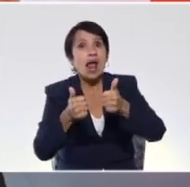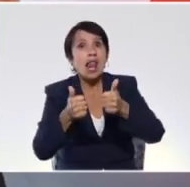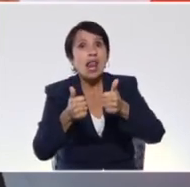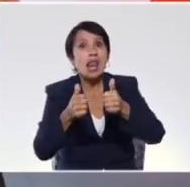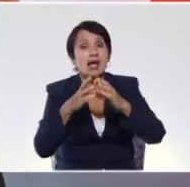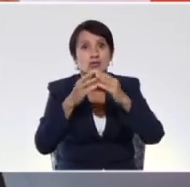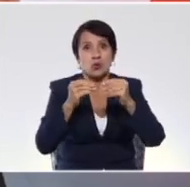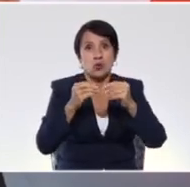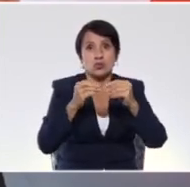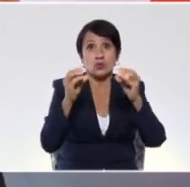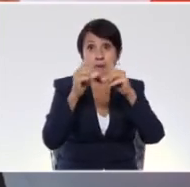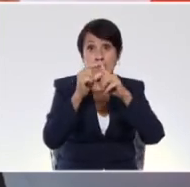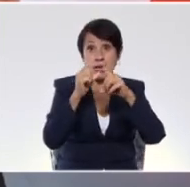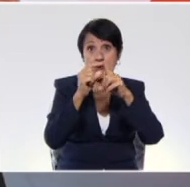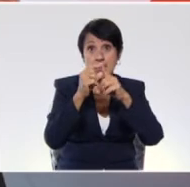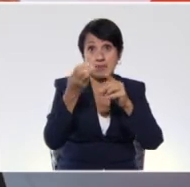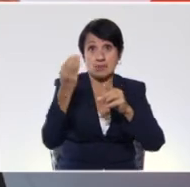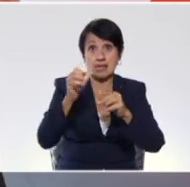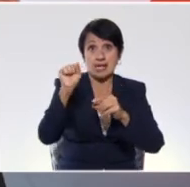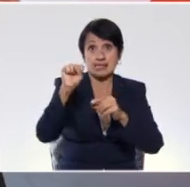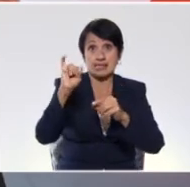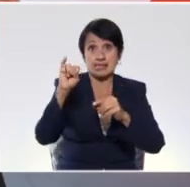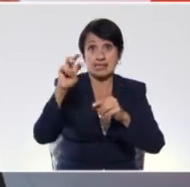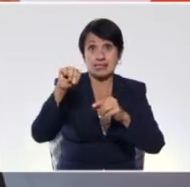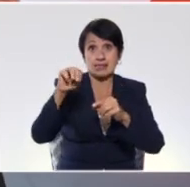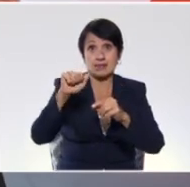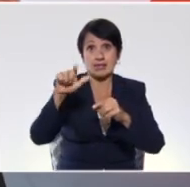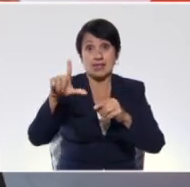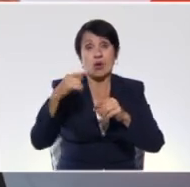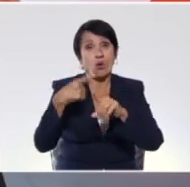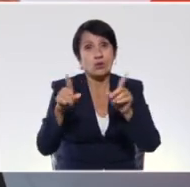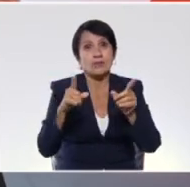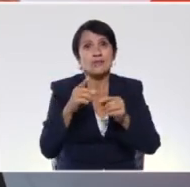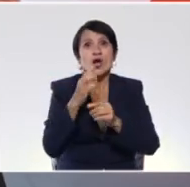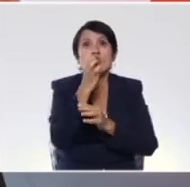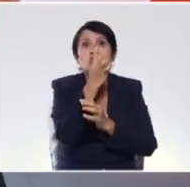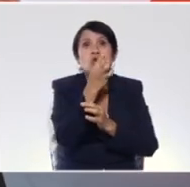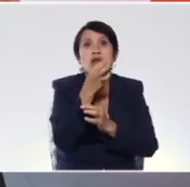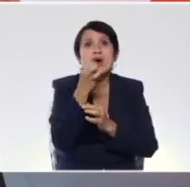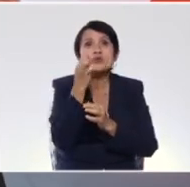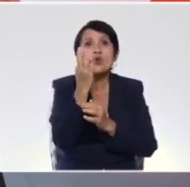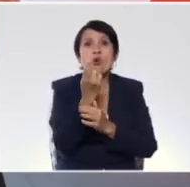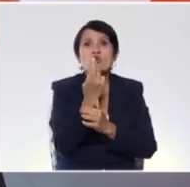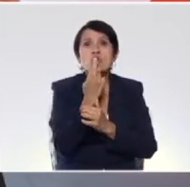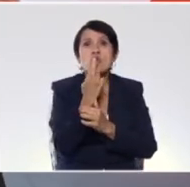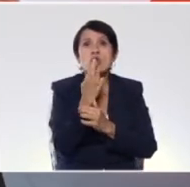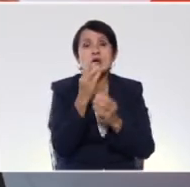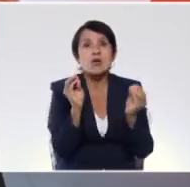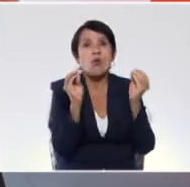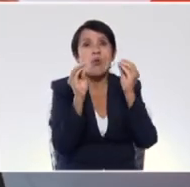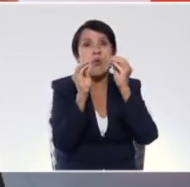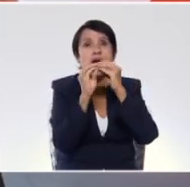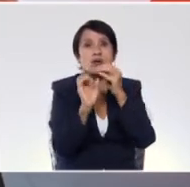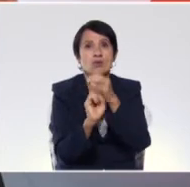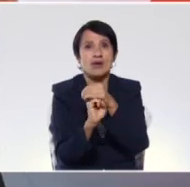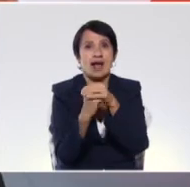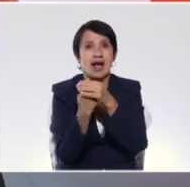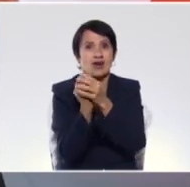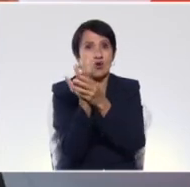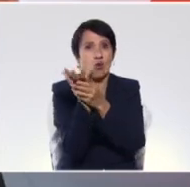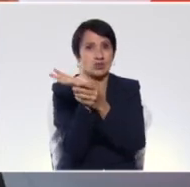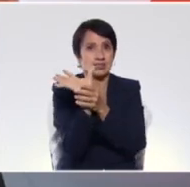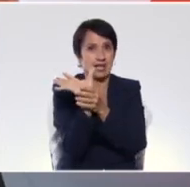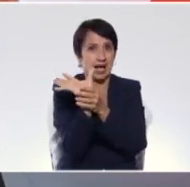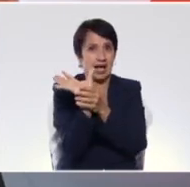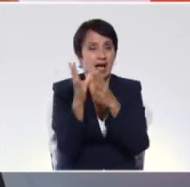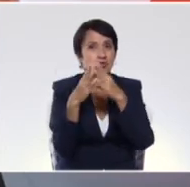Esos conectores son muy particulares del símil. Acá tenemos otro. Sus labios son rojos igual que una rosa. Imagínense eso,